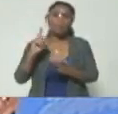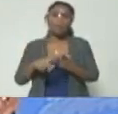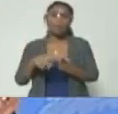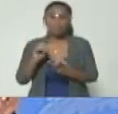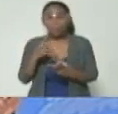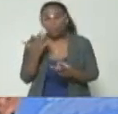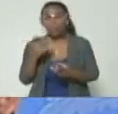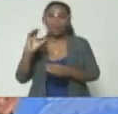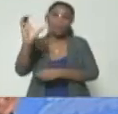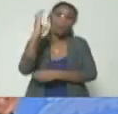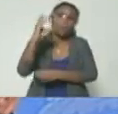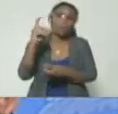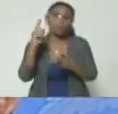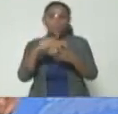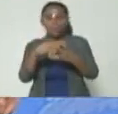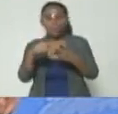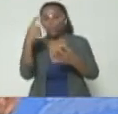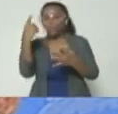supuesto Colombia